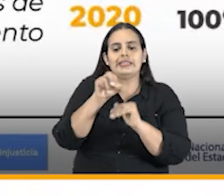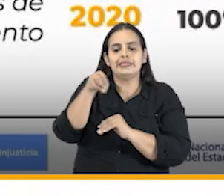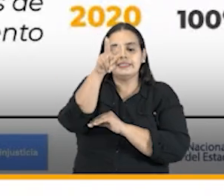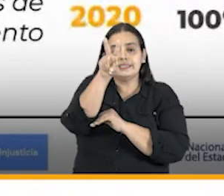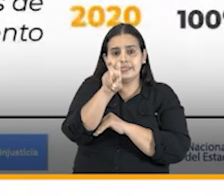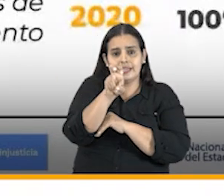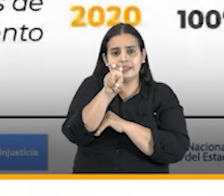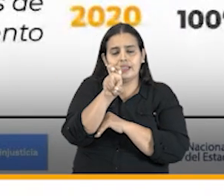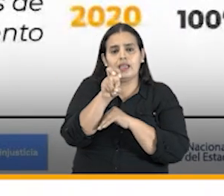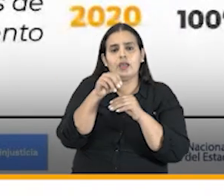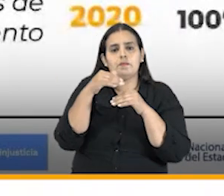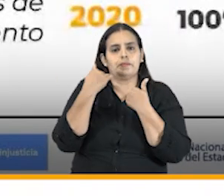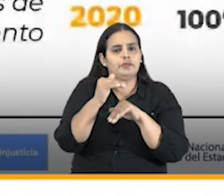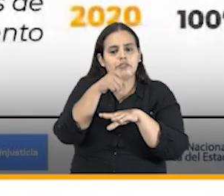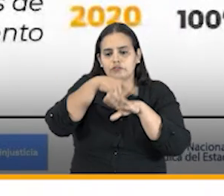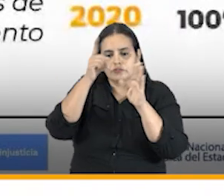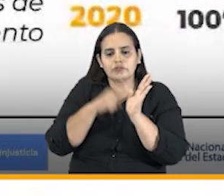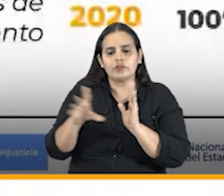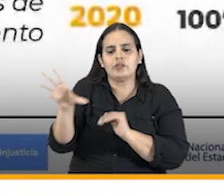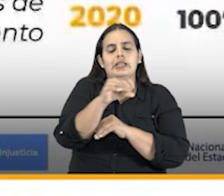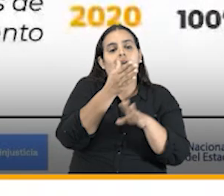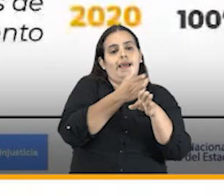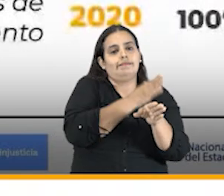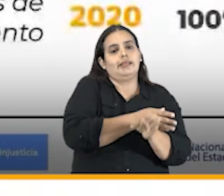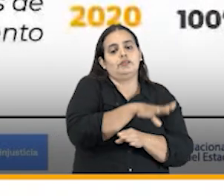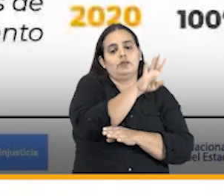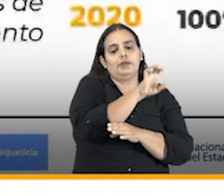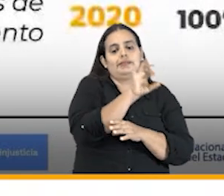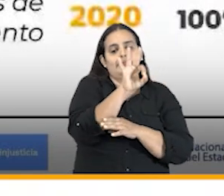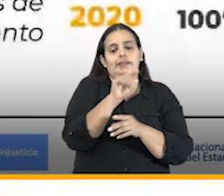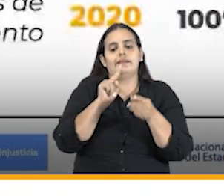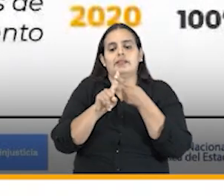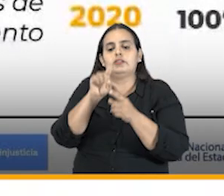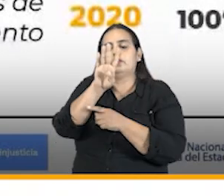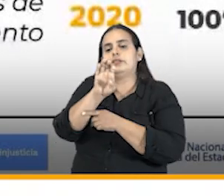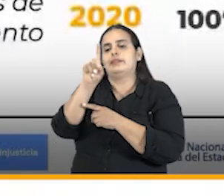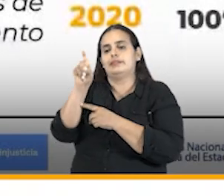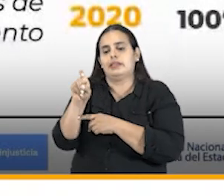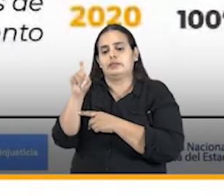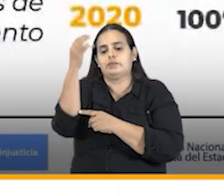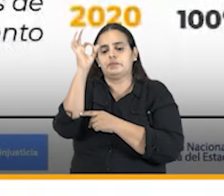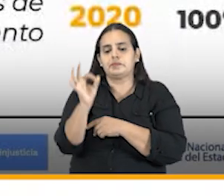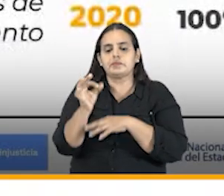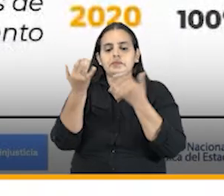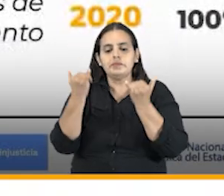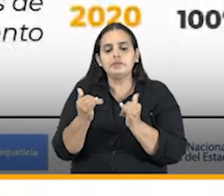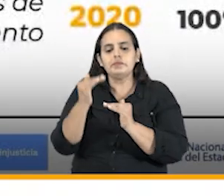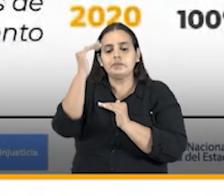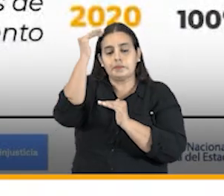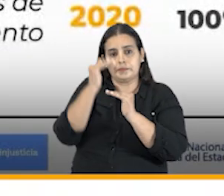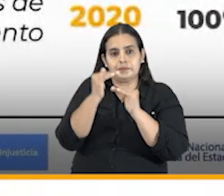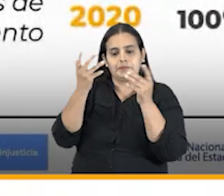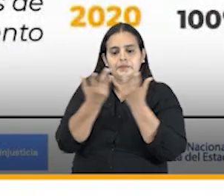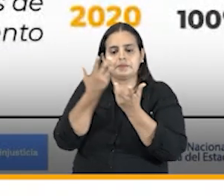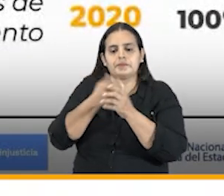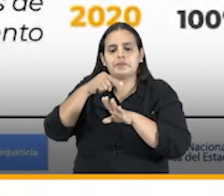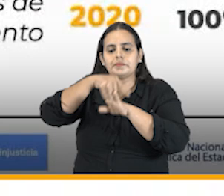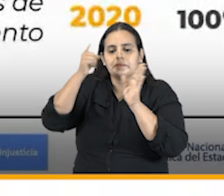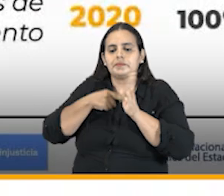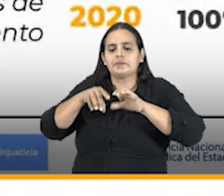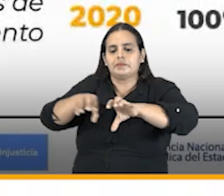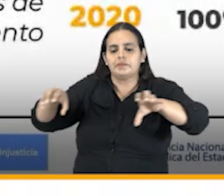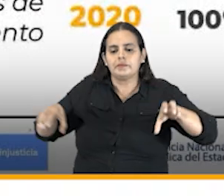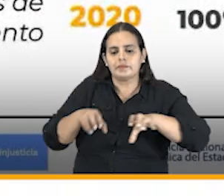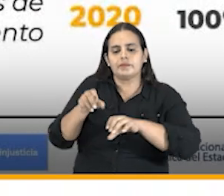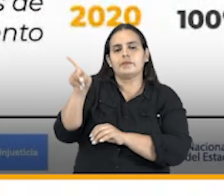procesos fundamentales de la agencia ha pasado de 93% a 96% y la medición del sistema integrado de gestión